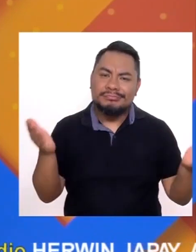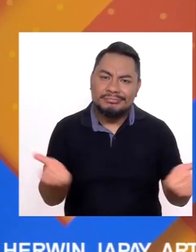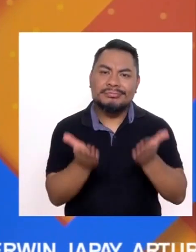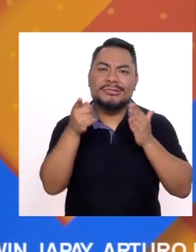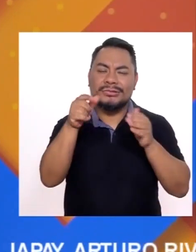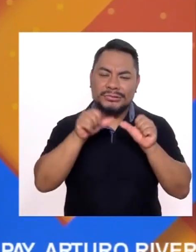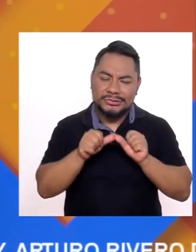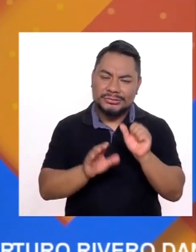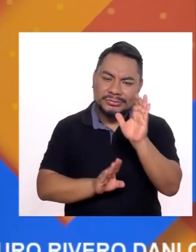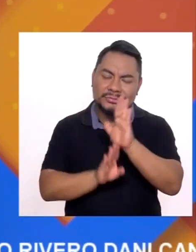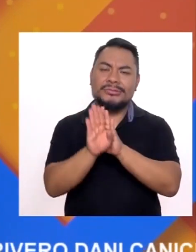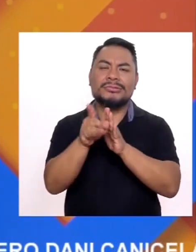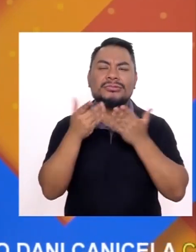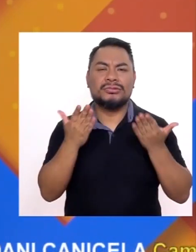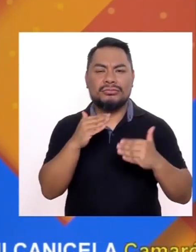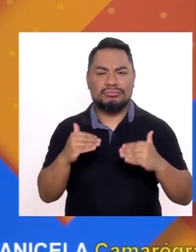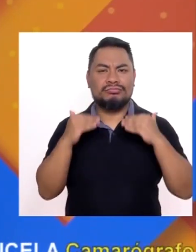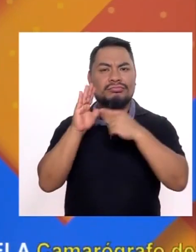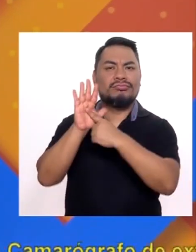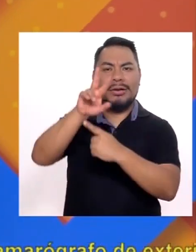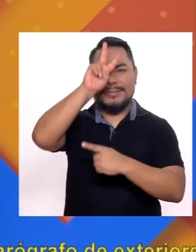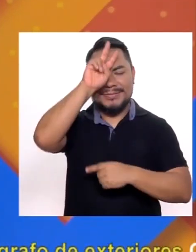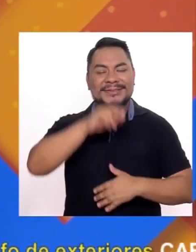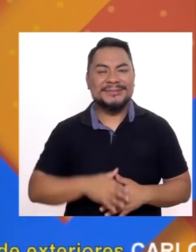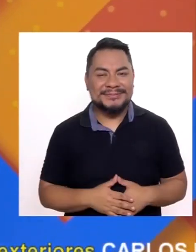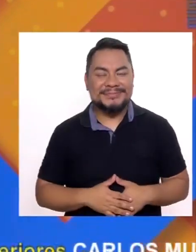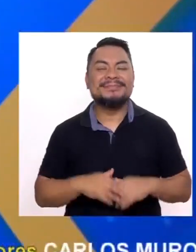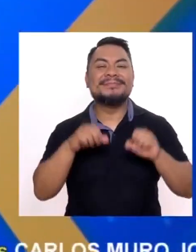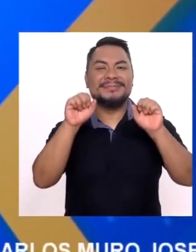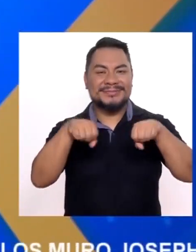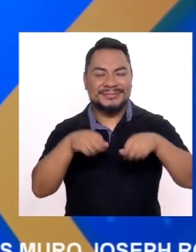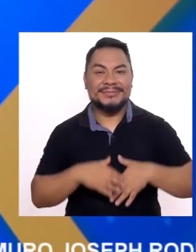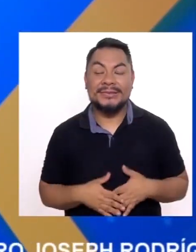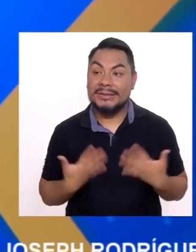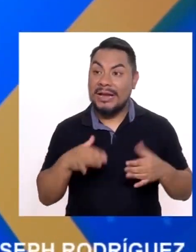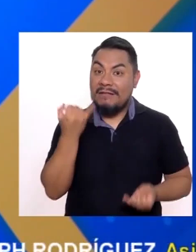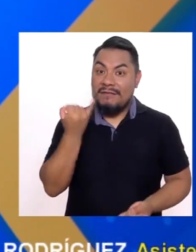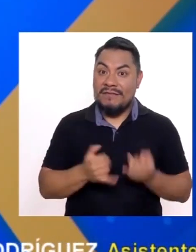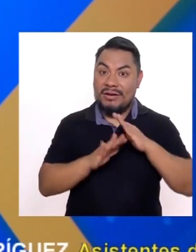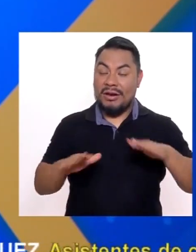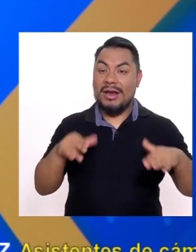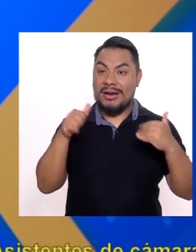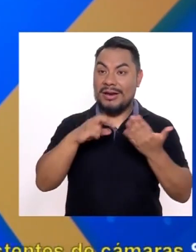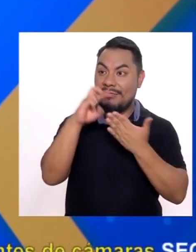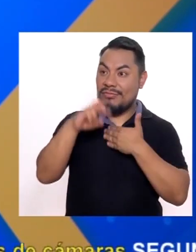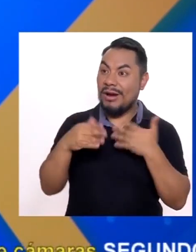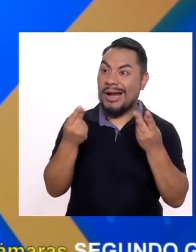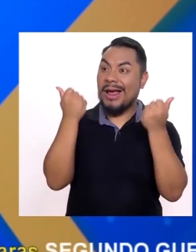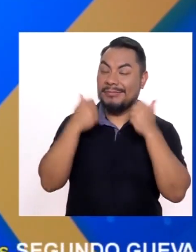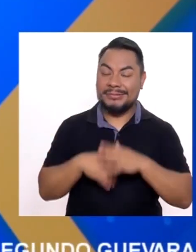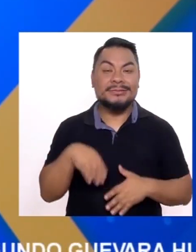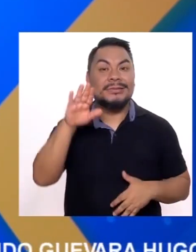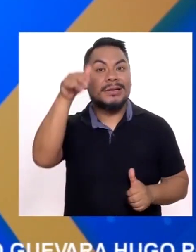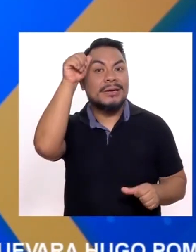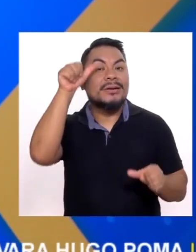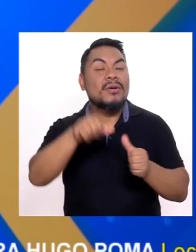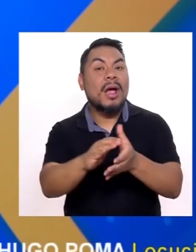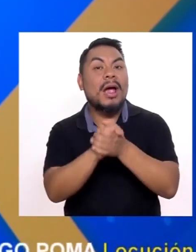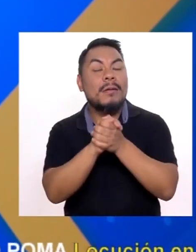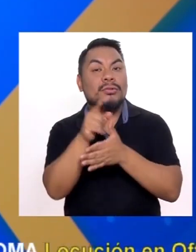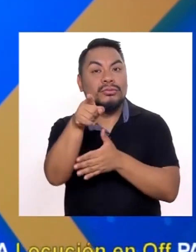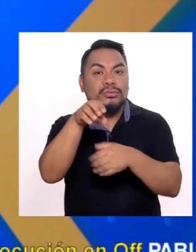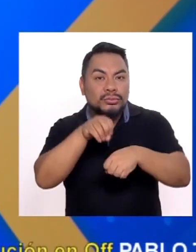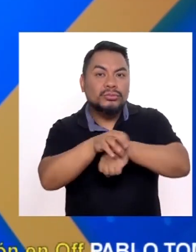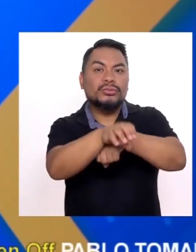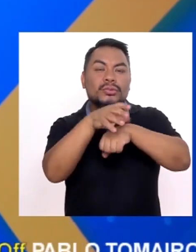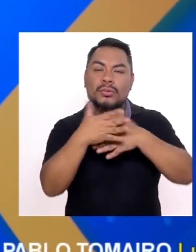animo a que sigas adelante Poniendo en alto el nombre del Perú Así es Bueno y vamos terminando ya el programa Qué rápido Recuerden amigos Que